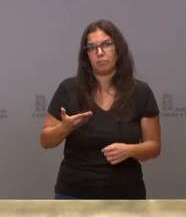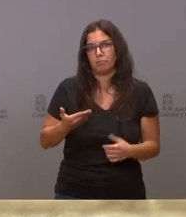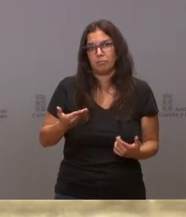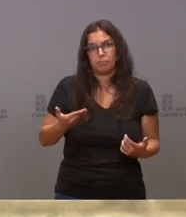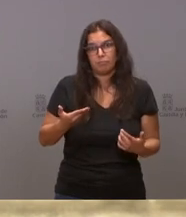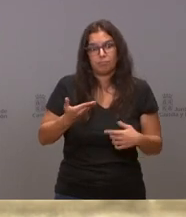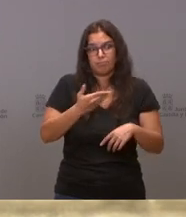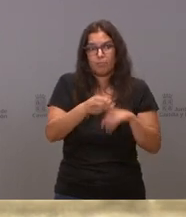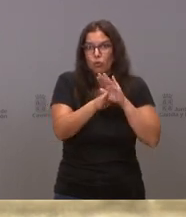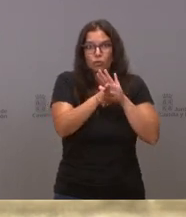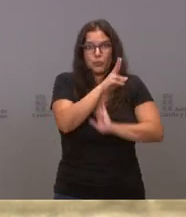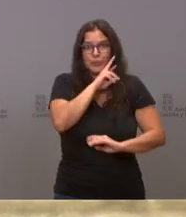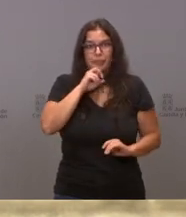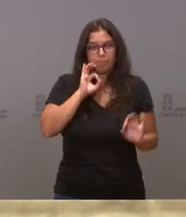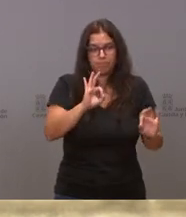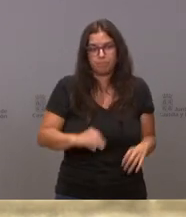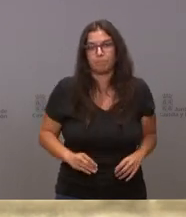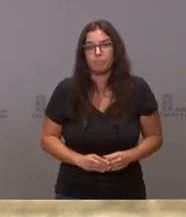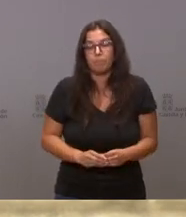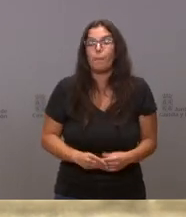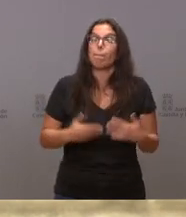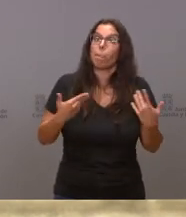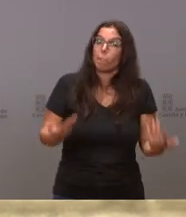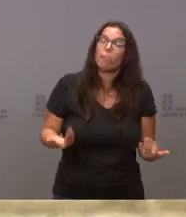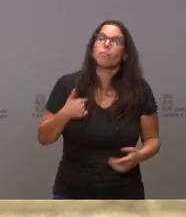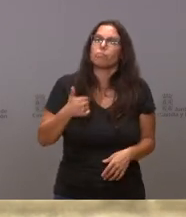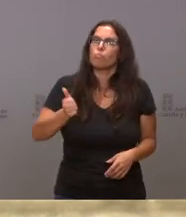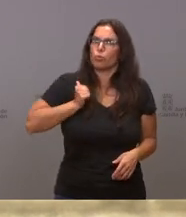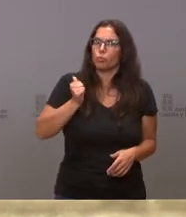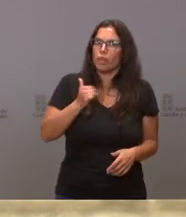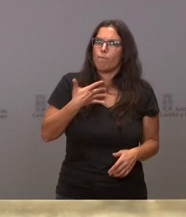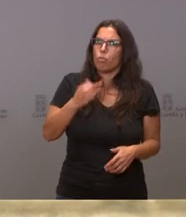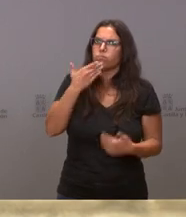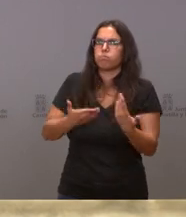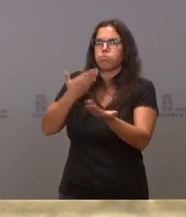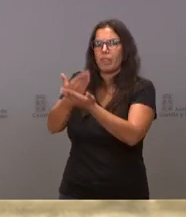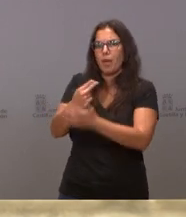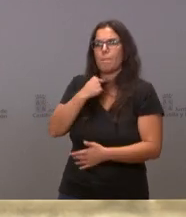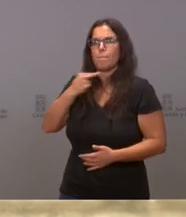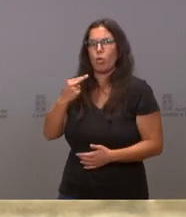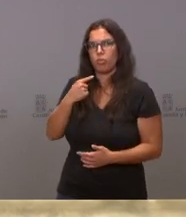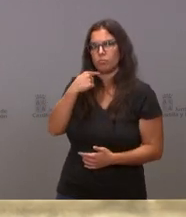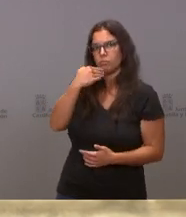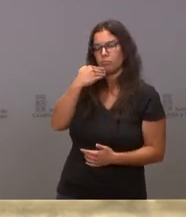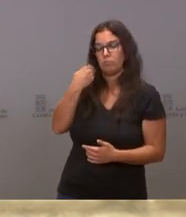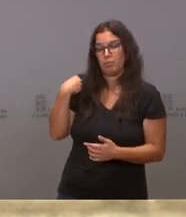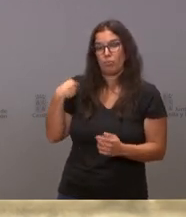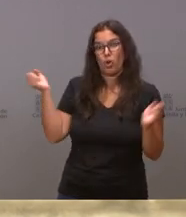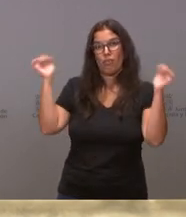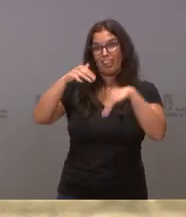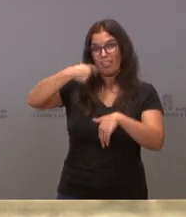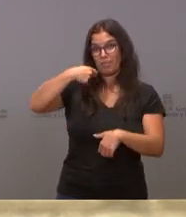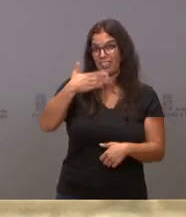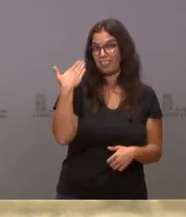el mantenimiento. Así, tuve la oportunidad de pedirlo al presidente del Gobierno en la conferencia de